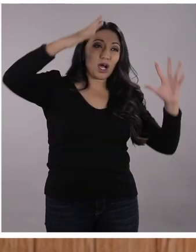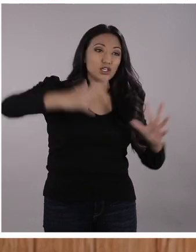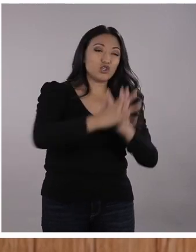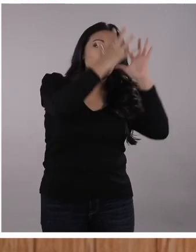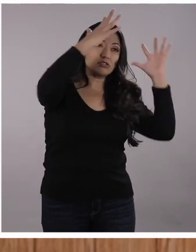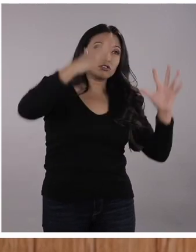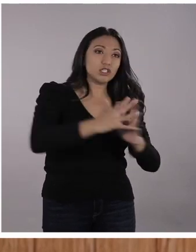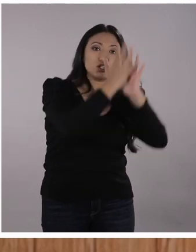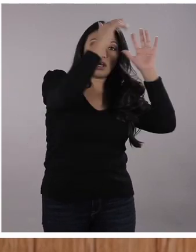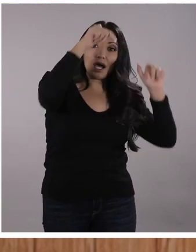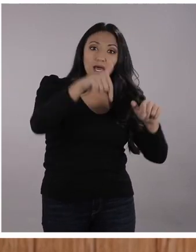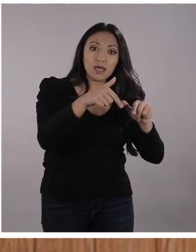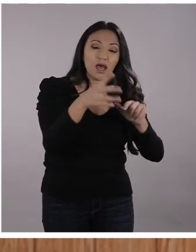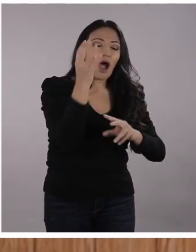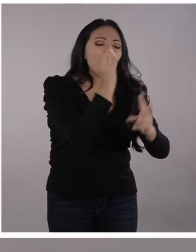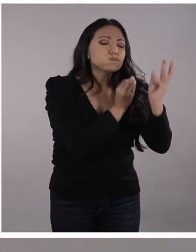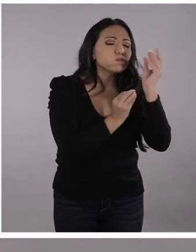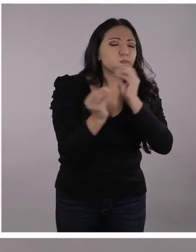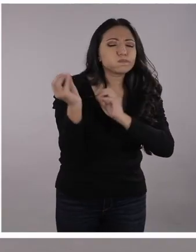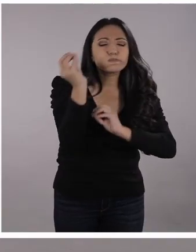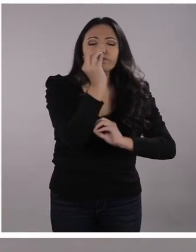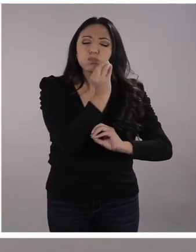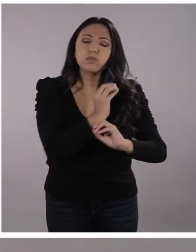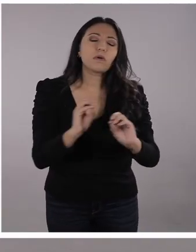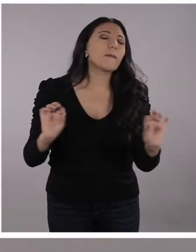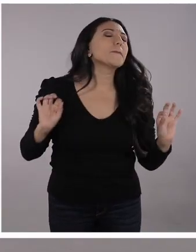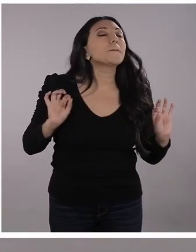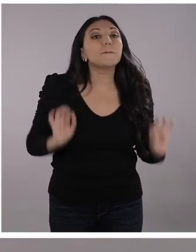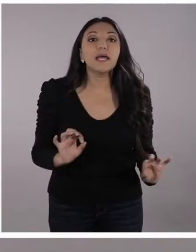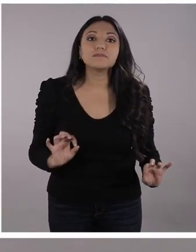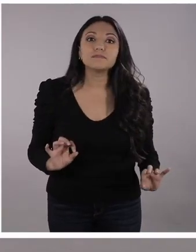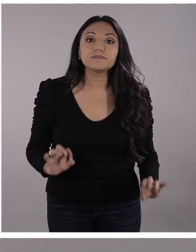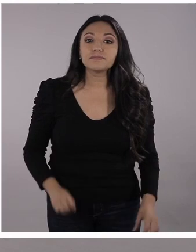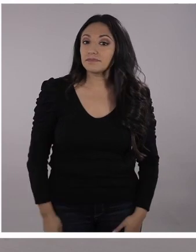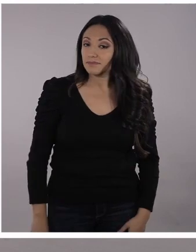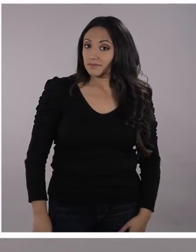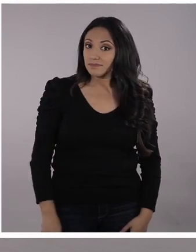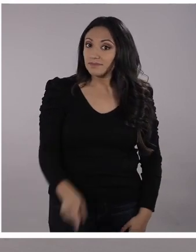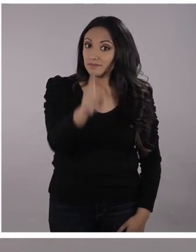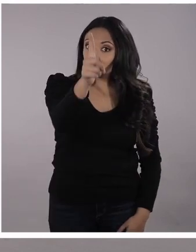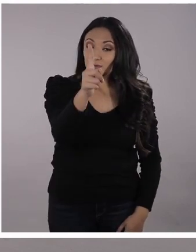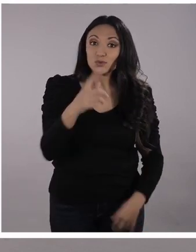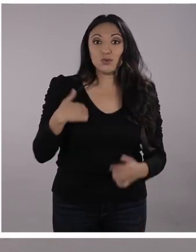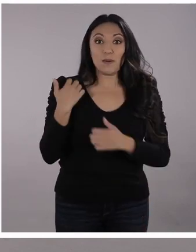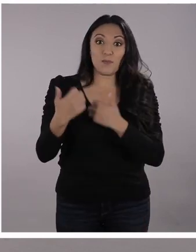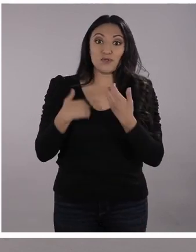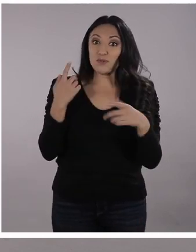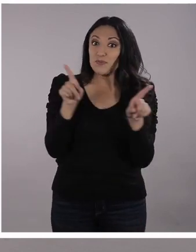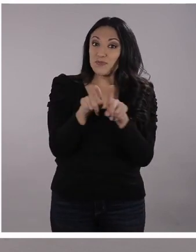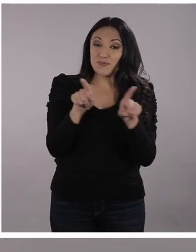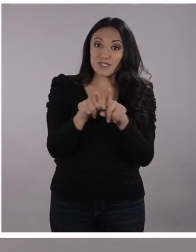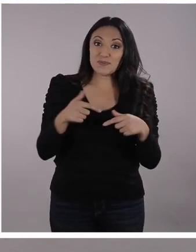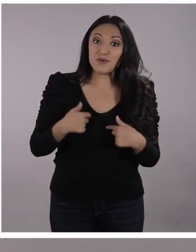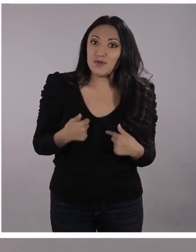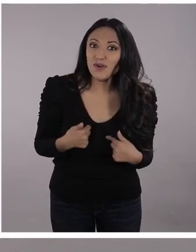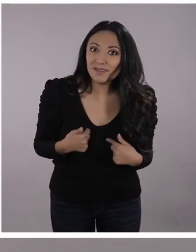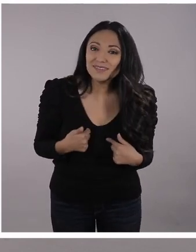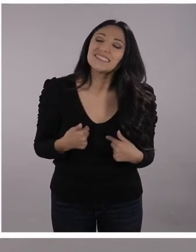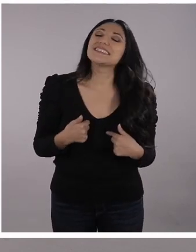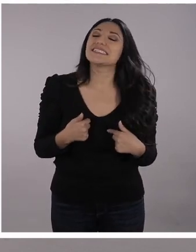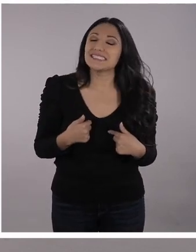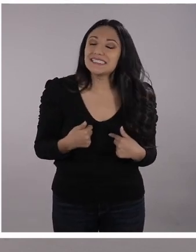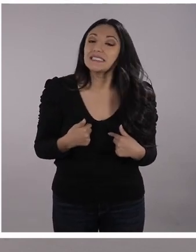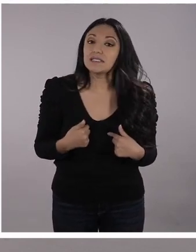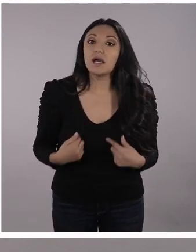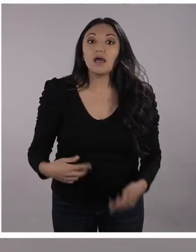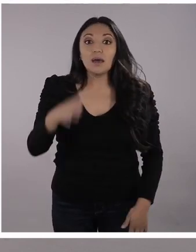fantástico! Espero que ustedes estén súper emocionados como yo me encuentro, porque saber que